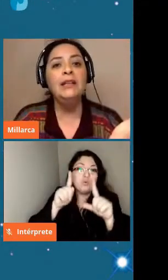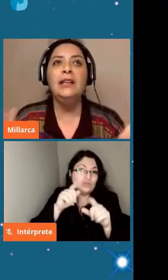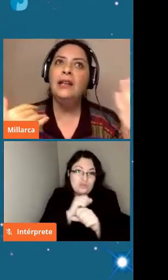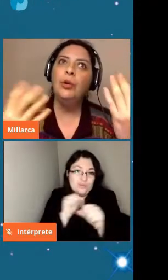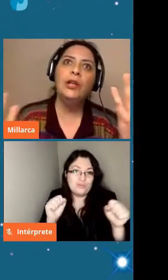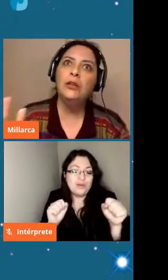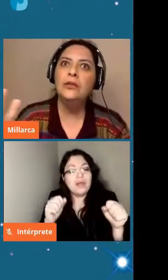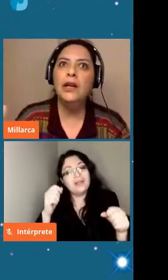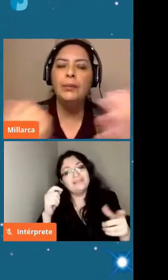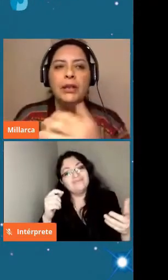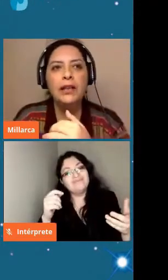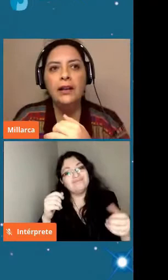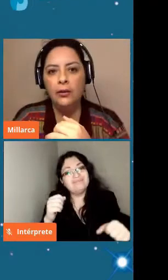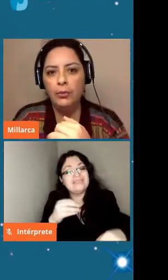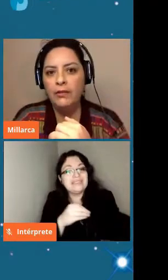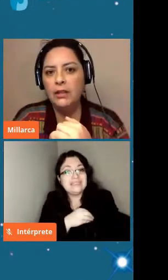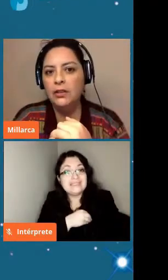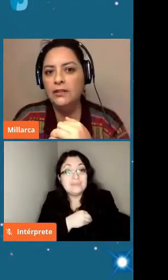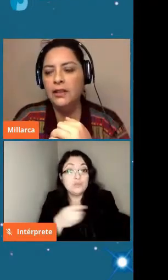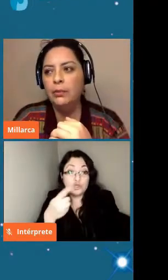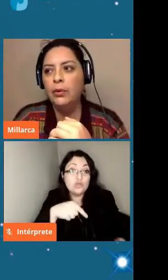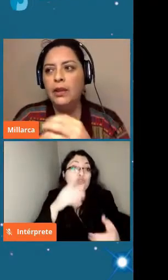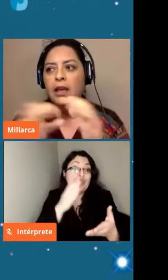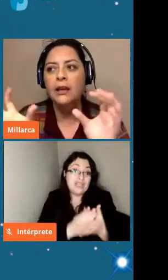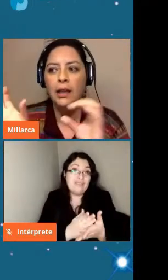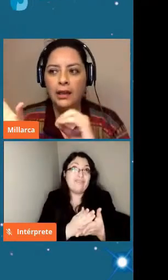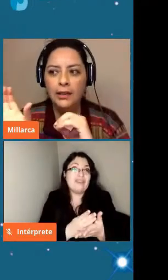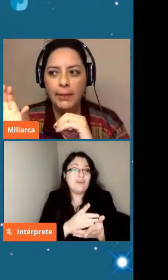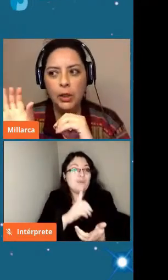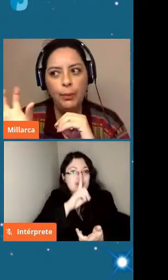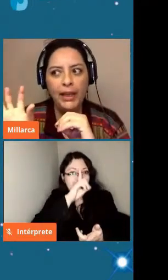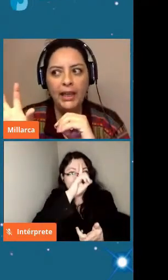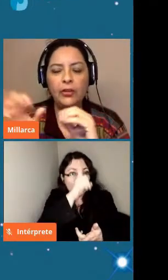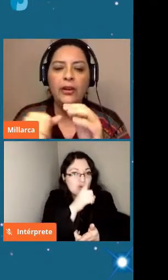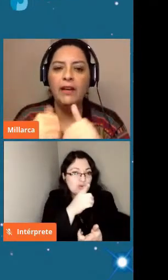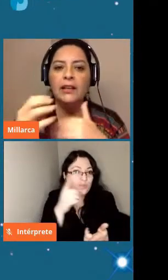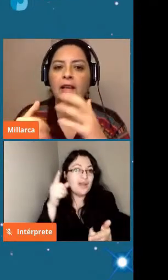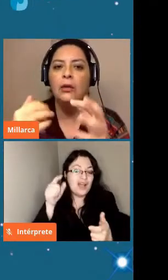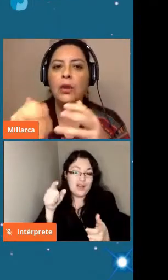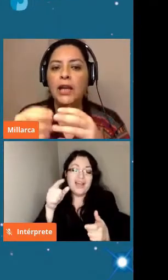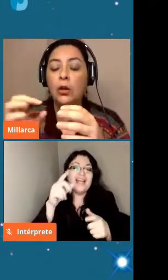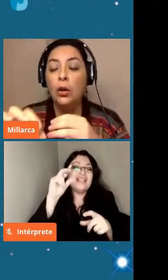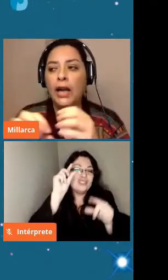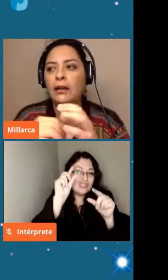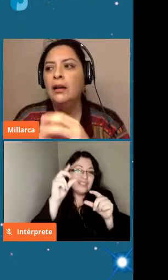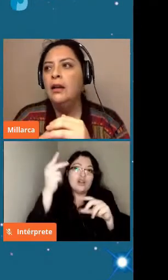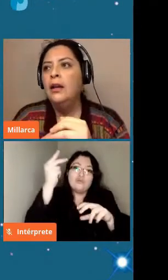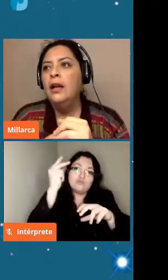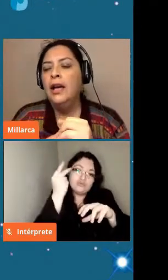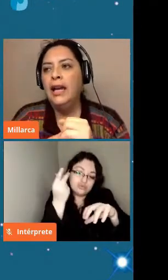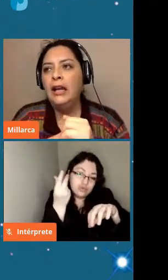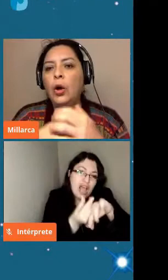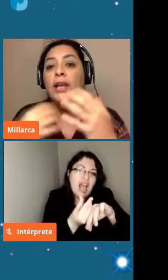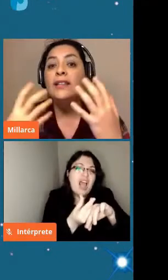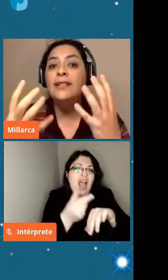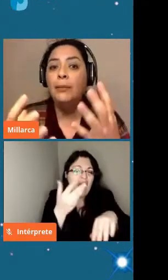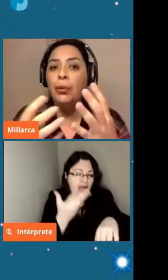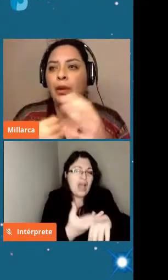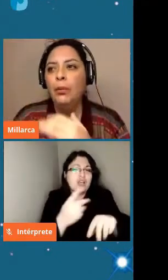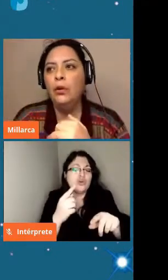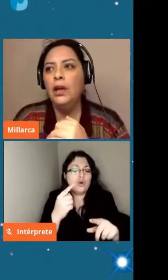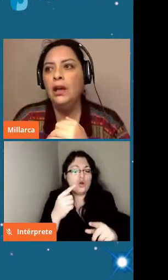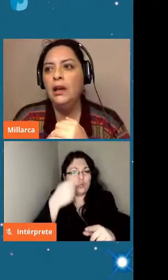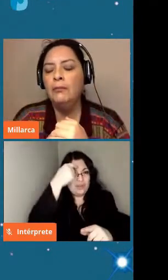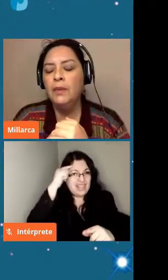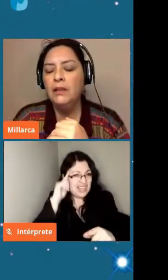lamentablemente tenemos que entonces aprender a convivir con ese tipo de tamaño pequeño que va a generar un daño local los